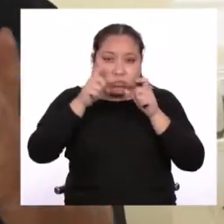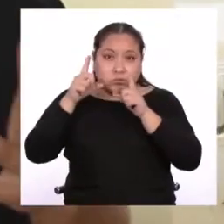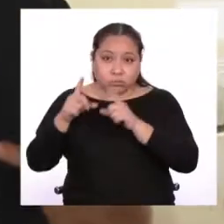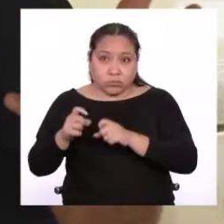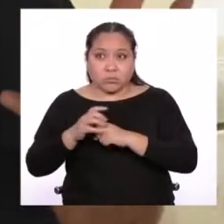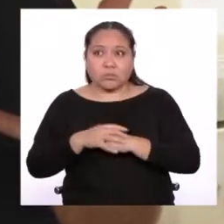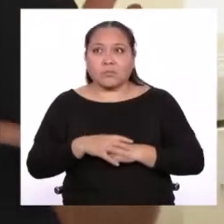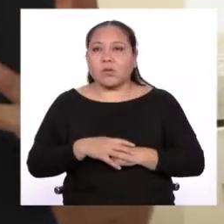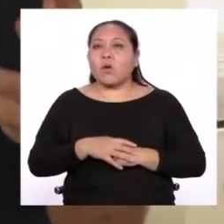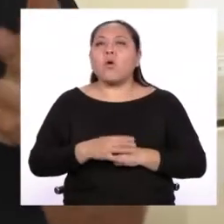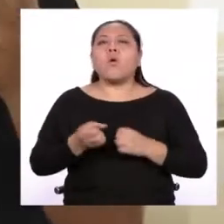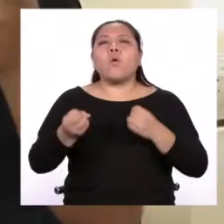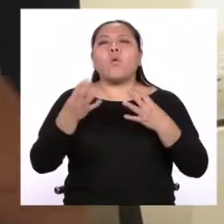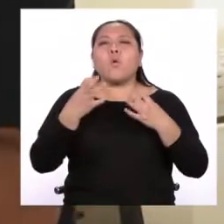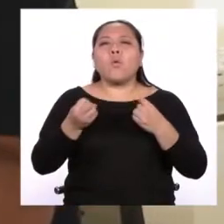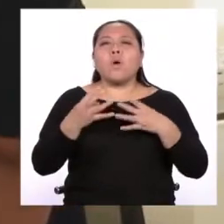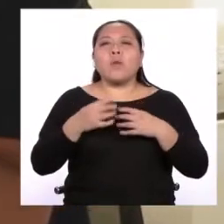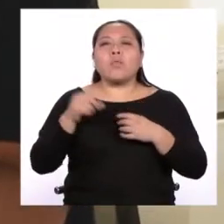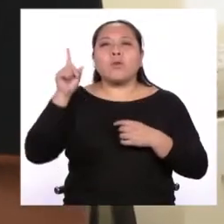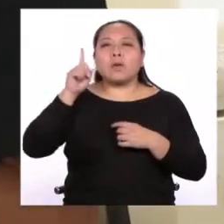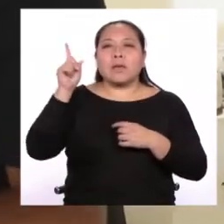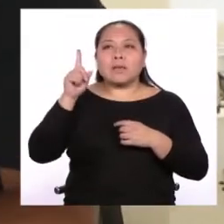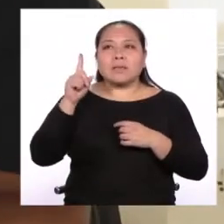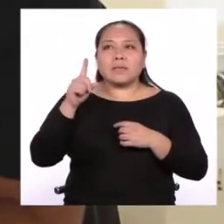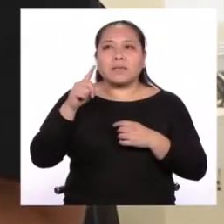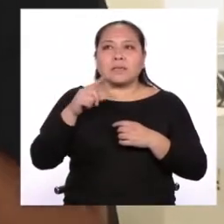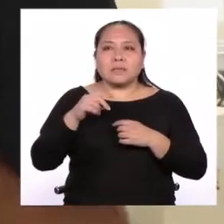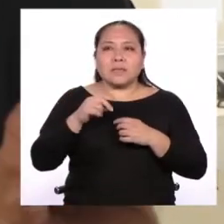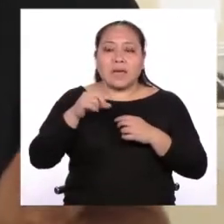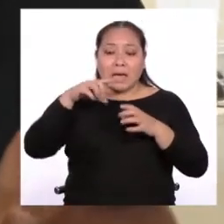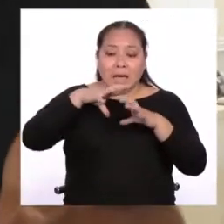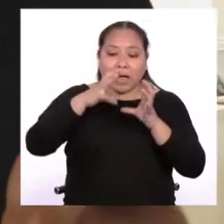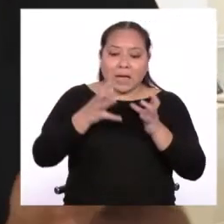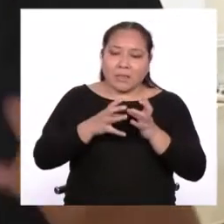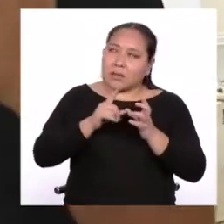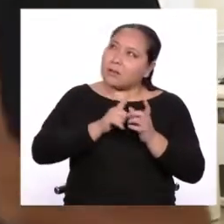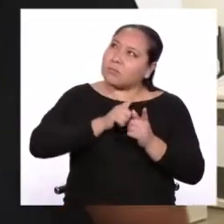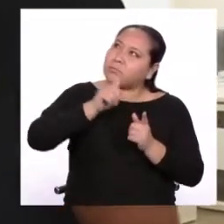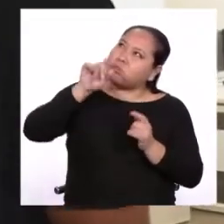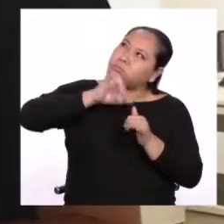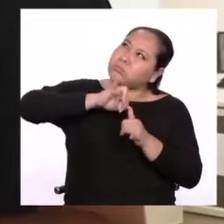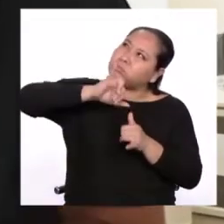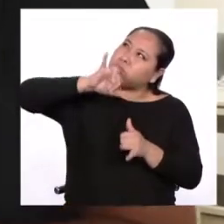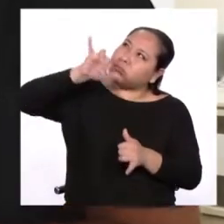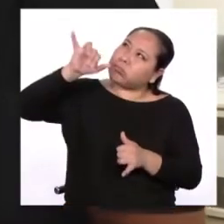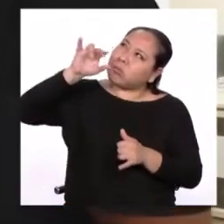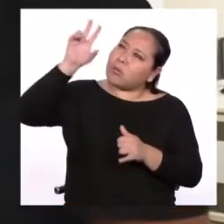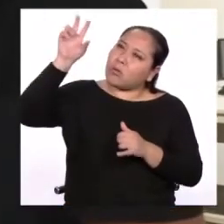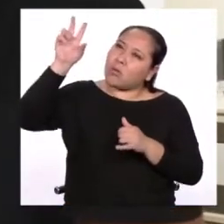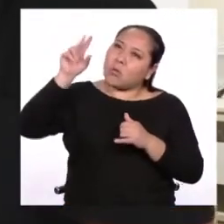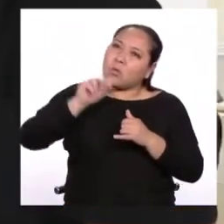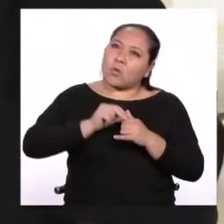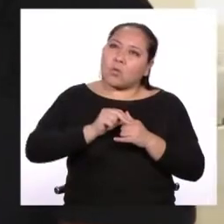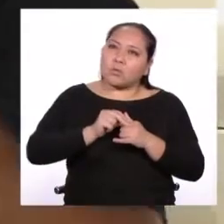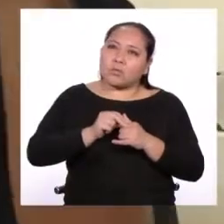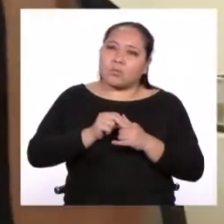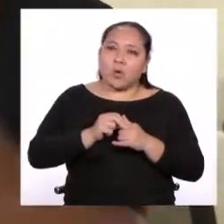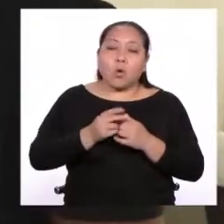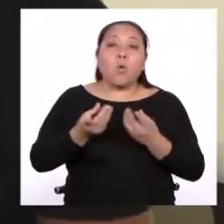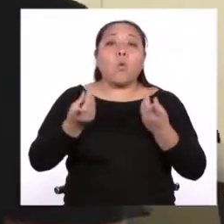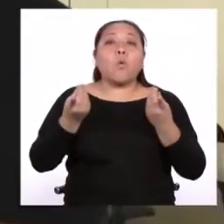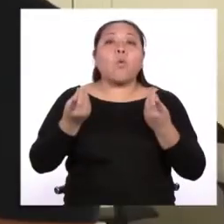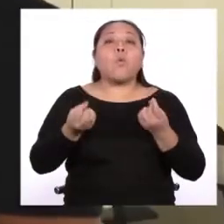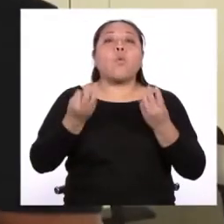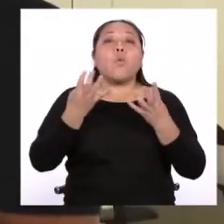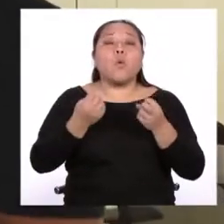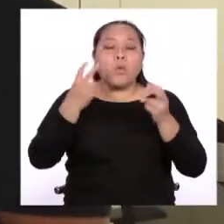menos, que la estación o desde Tierra pueden captar la señal y descargar las imágenes? Te refieres al círculo de visibilidad. Su radio es